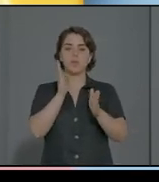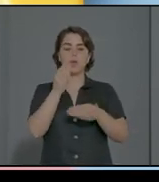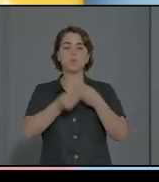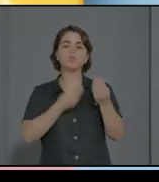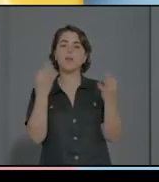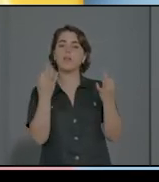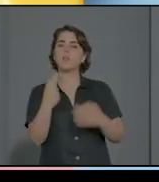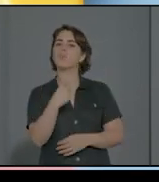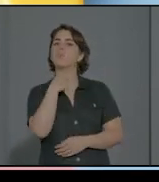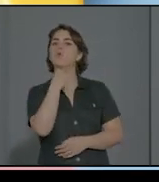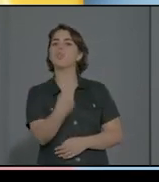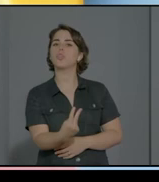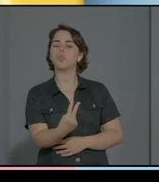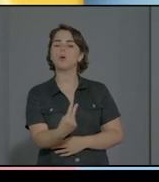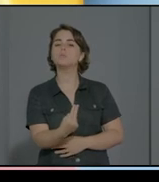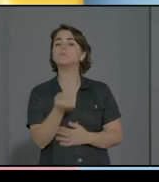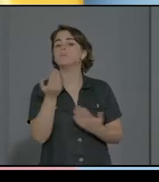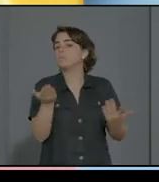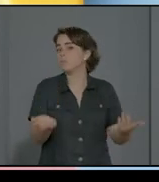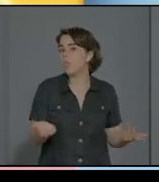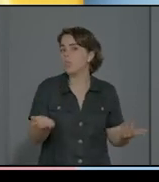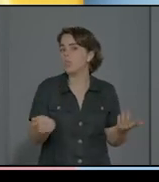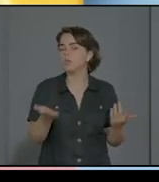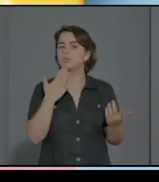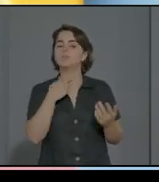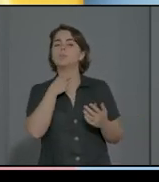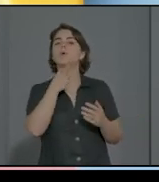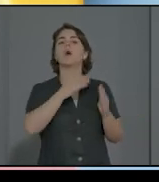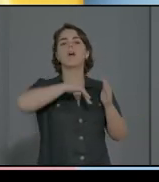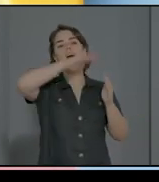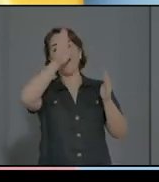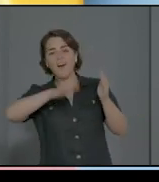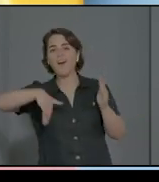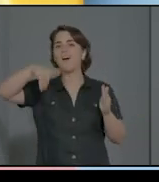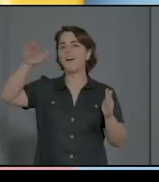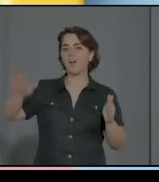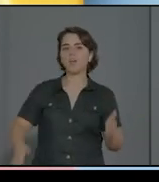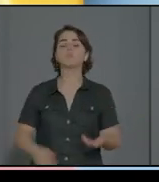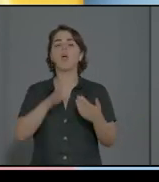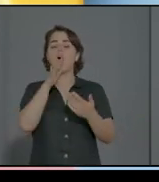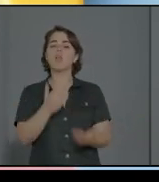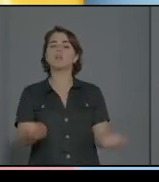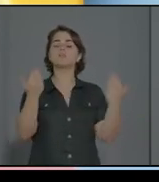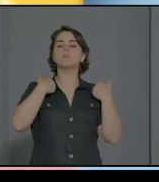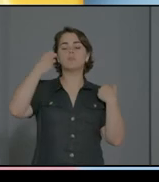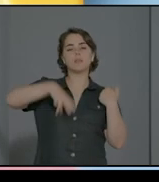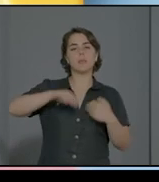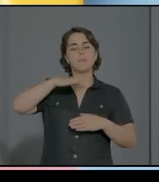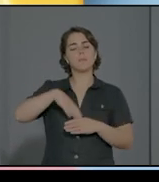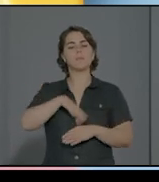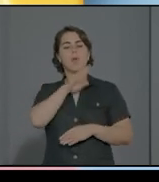hace el marco vocal de esta representación. Pero ahora es la madre que se mueve con el niño y, por lo tanto,